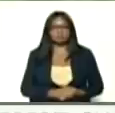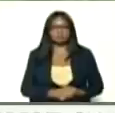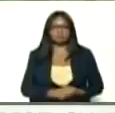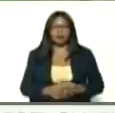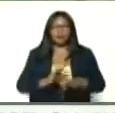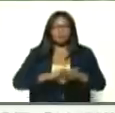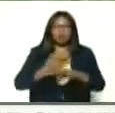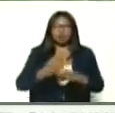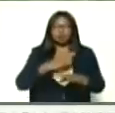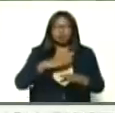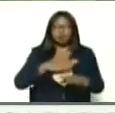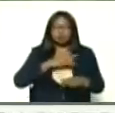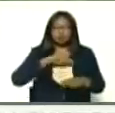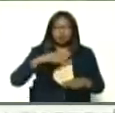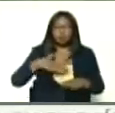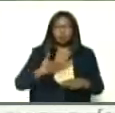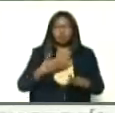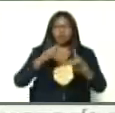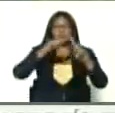porque pudimos aplanarlo,